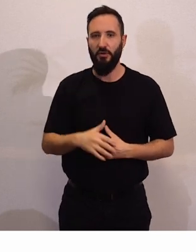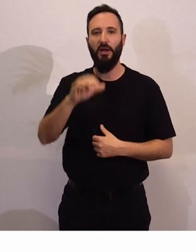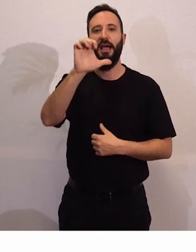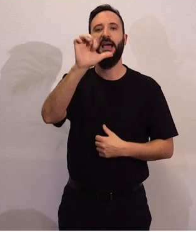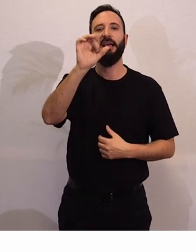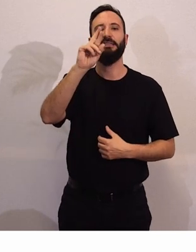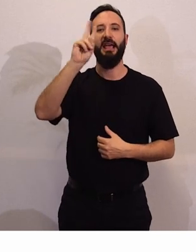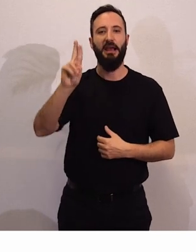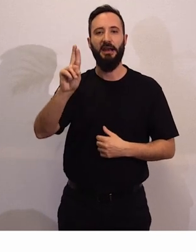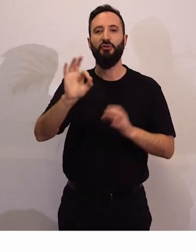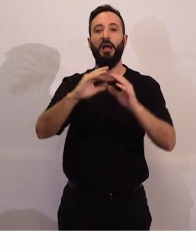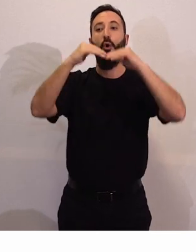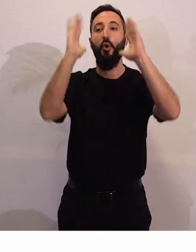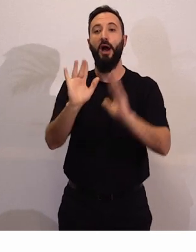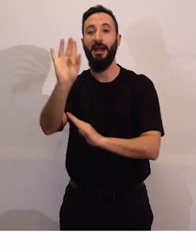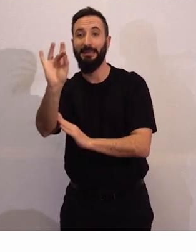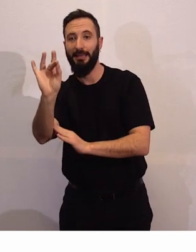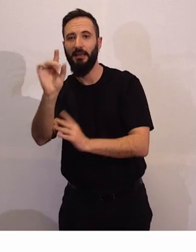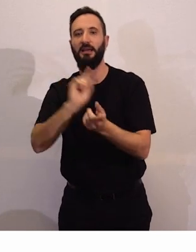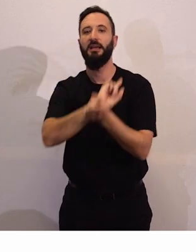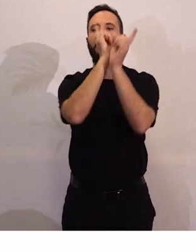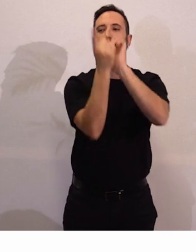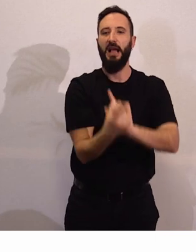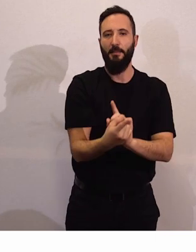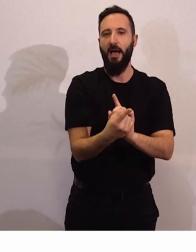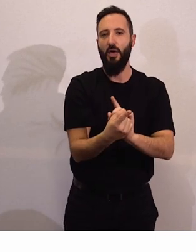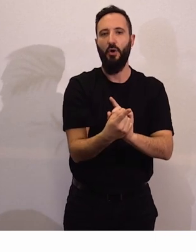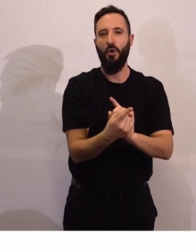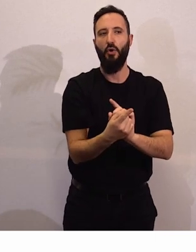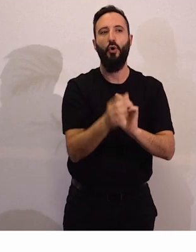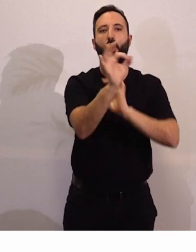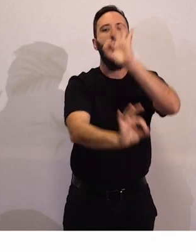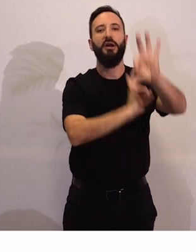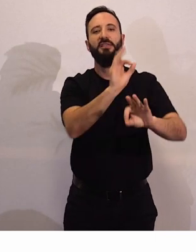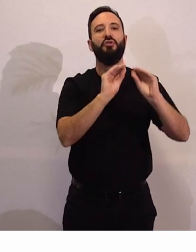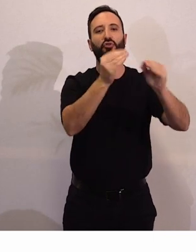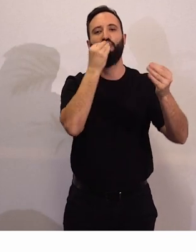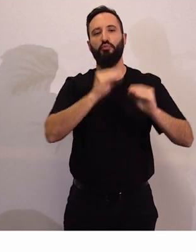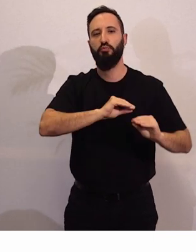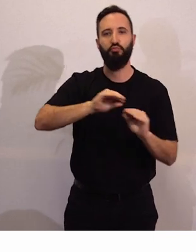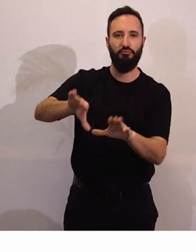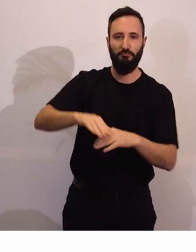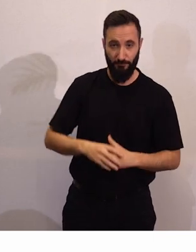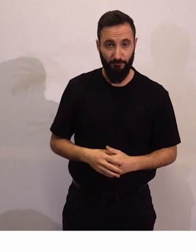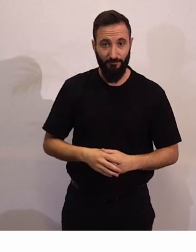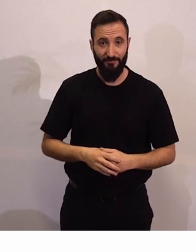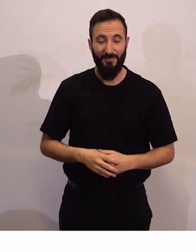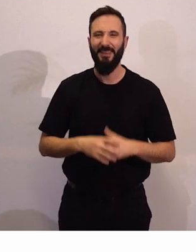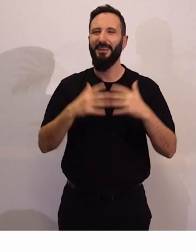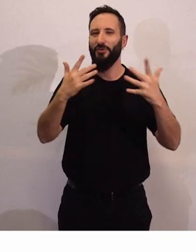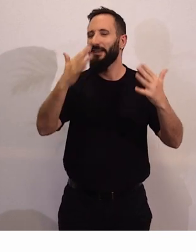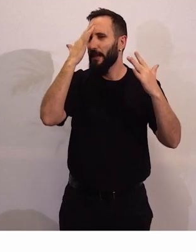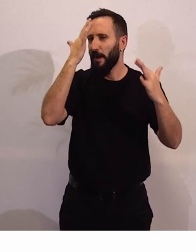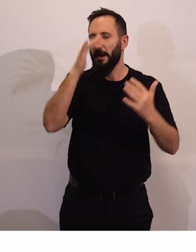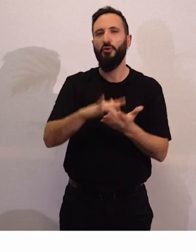de Hogarsie, hubiera estado en su organización por ella. ¿Qué nos dirías